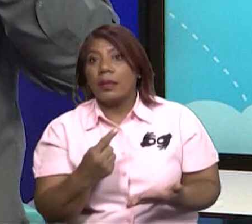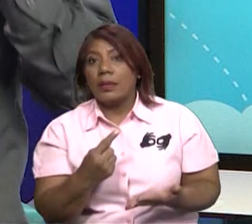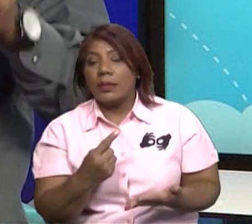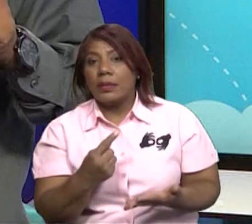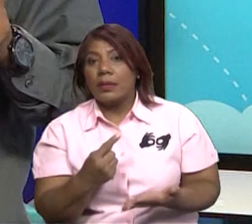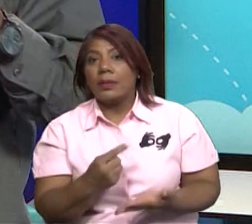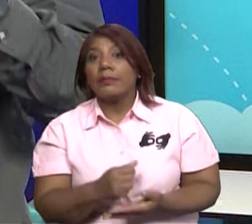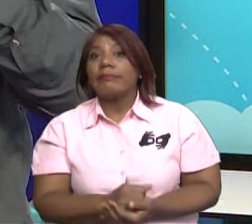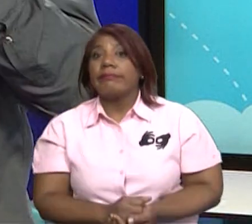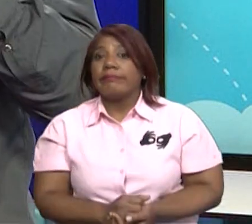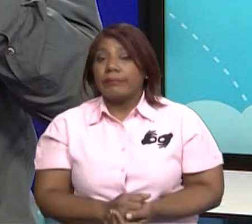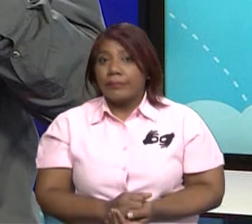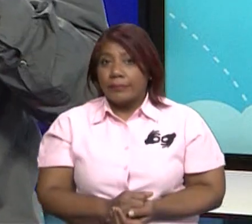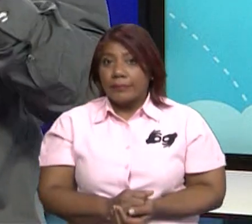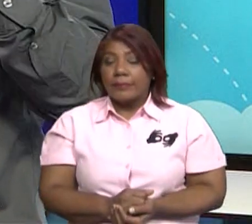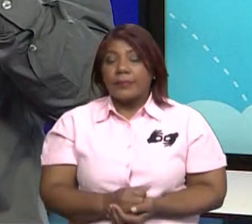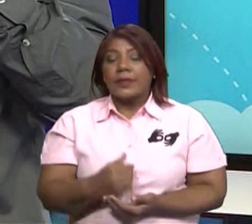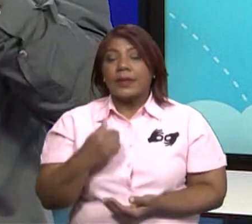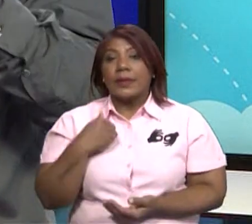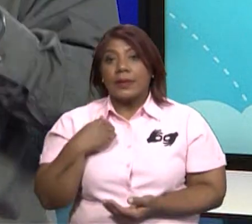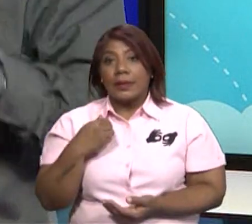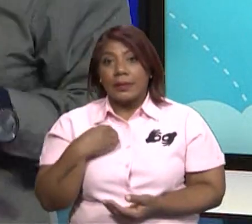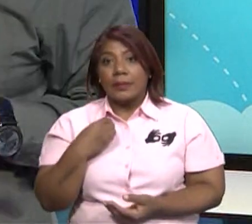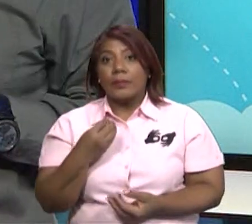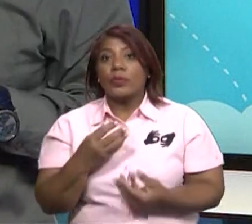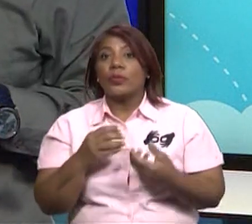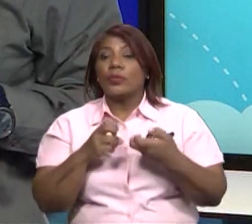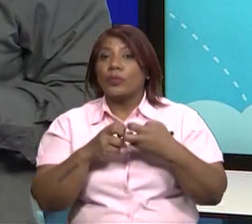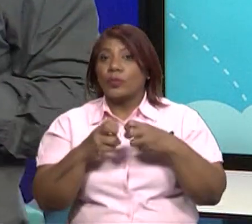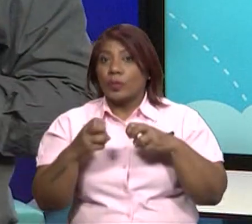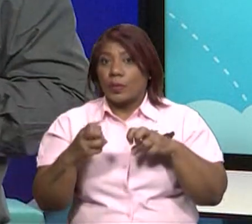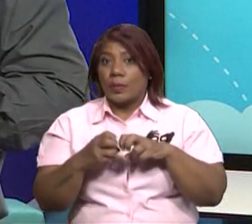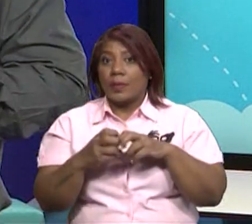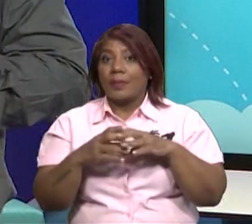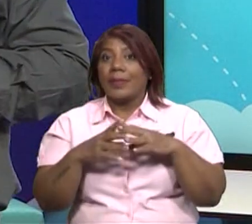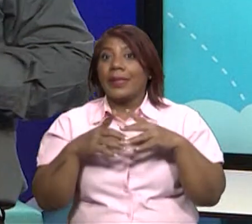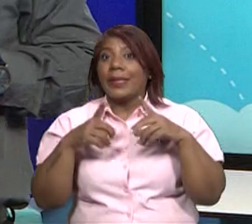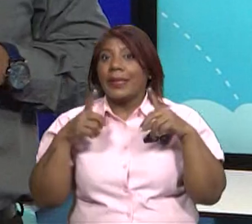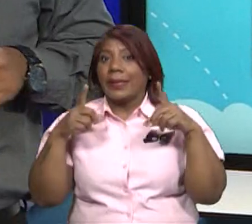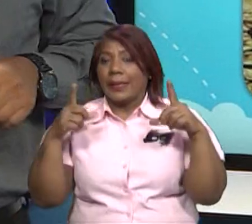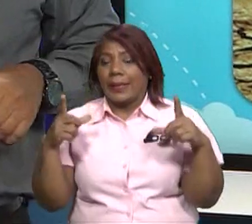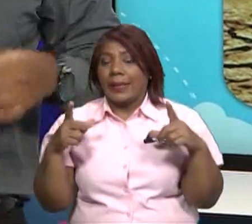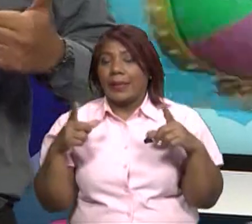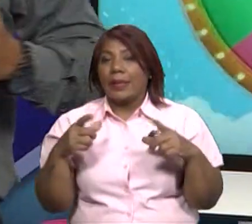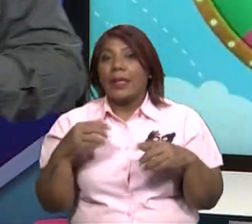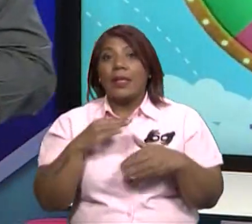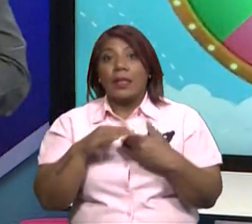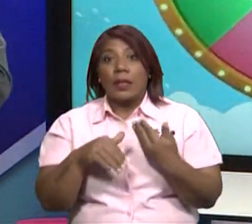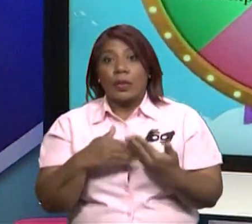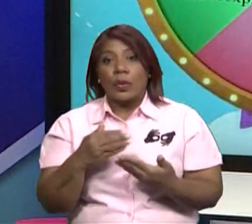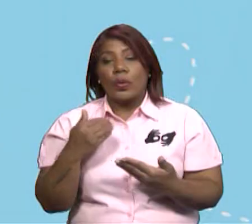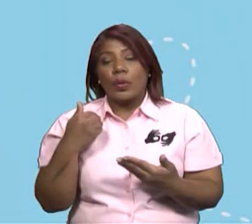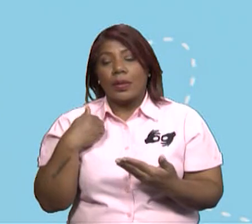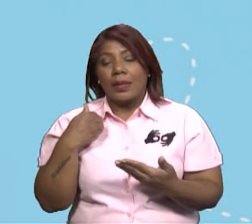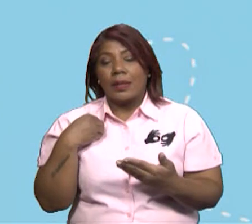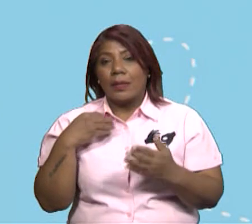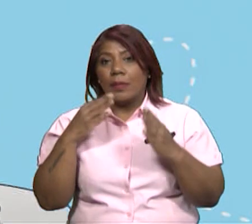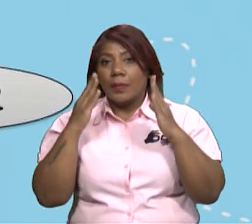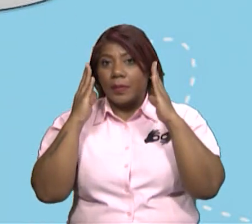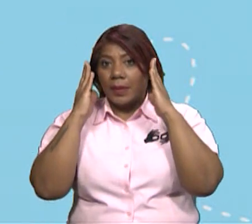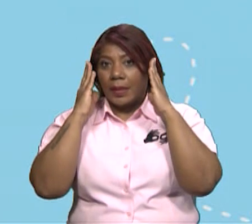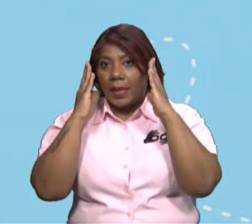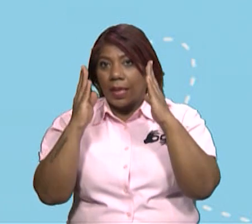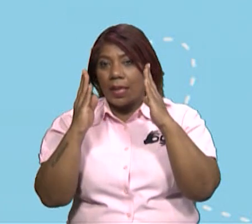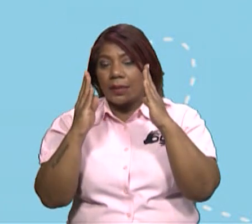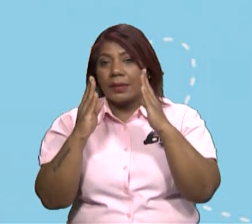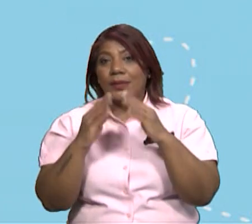planeta. Hay que poner mucha atención, mis queridos estudiantes. Muy bien. ¿Qué más tenemos, mis queridos